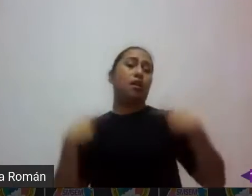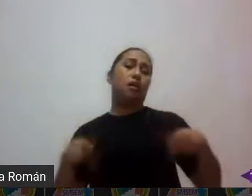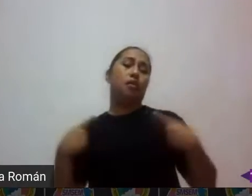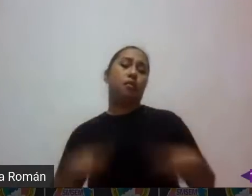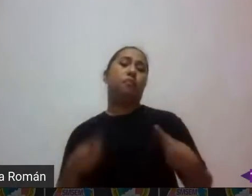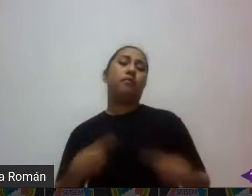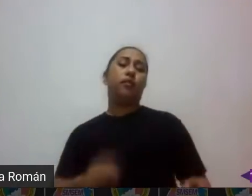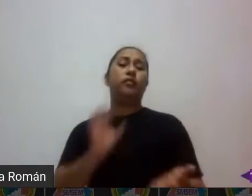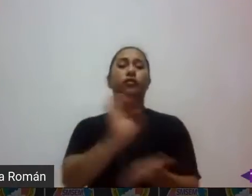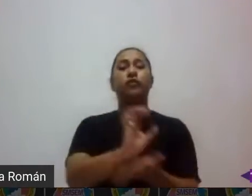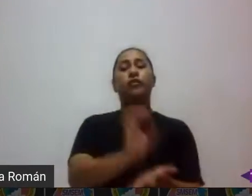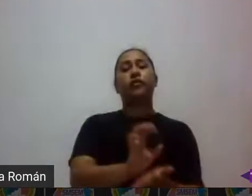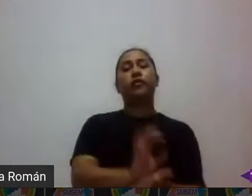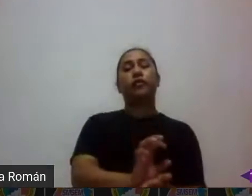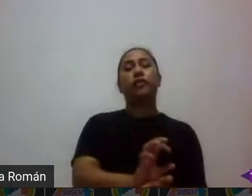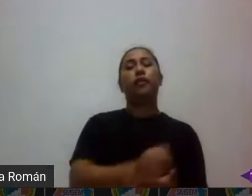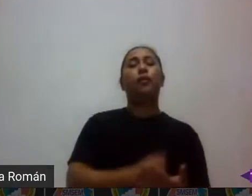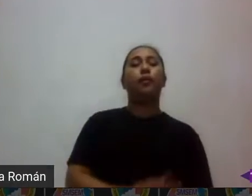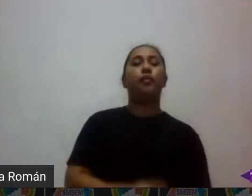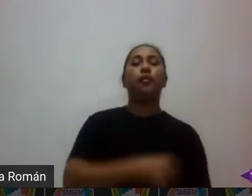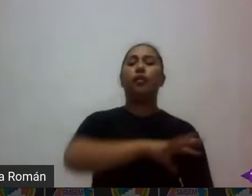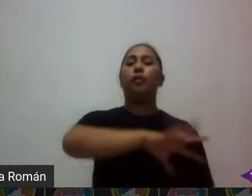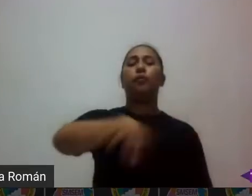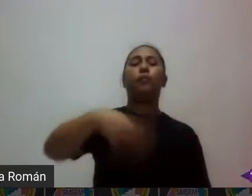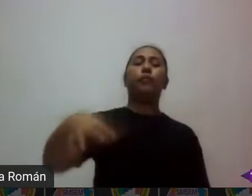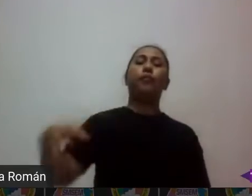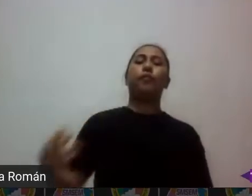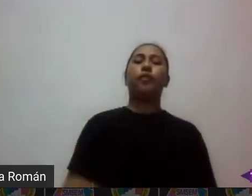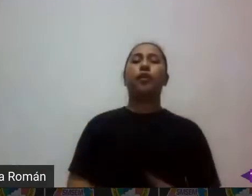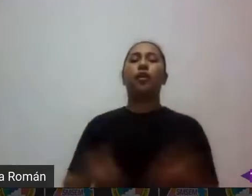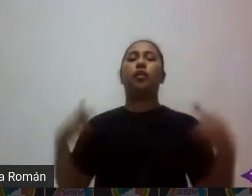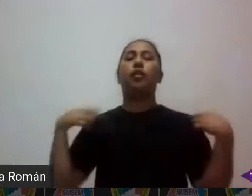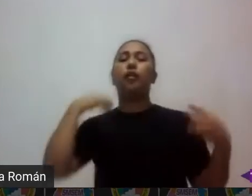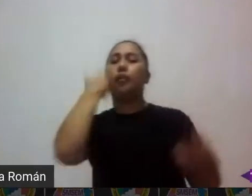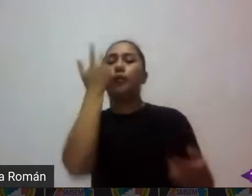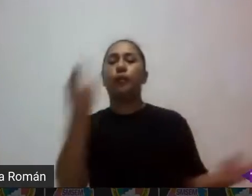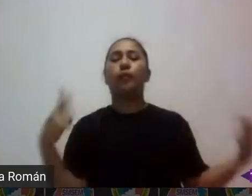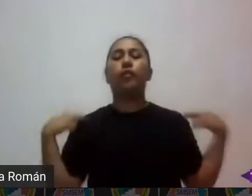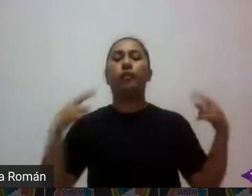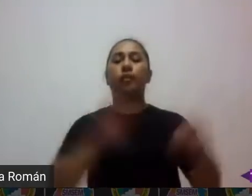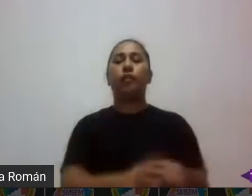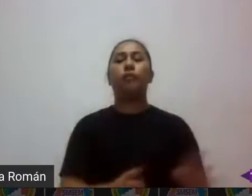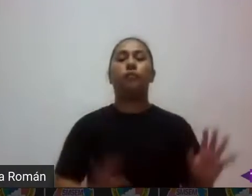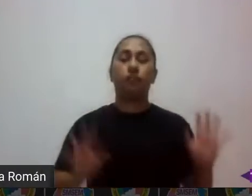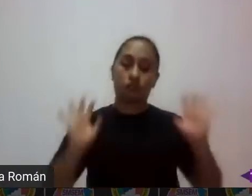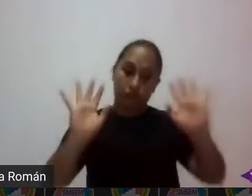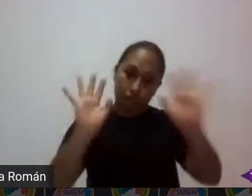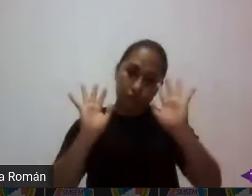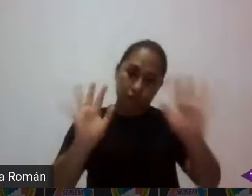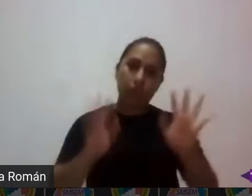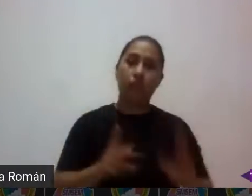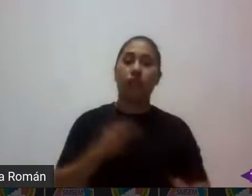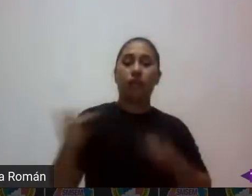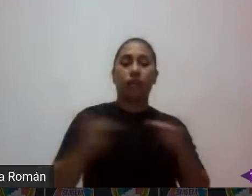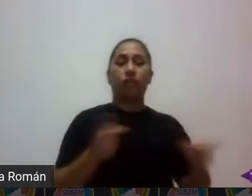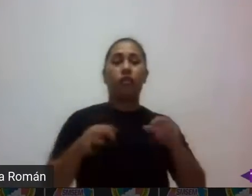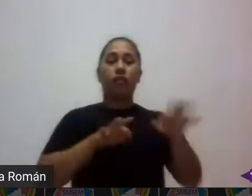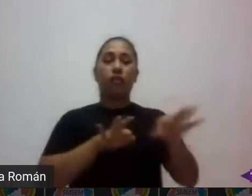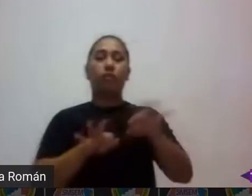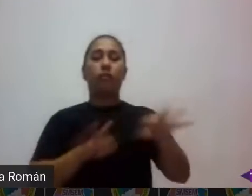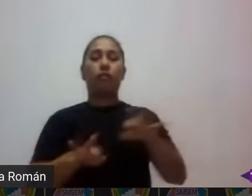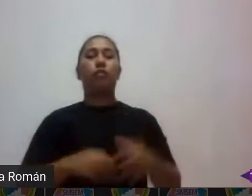en condiciones paupérrimas que requiere buenos docentes bien capacitados para que la próxima aplicación de la prueba